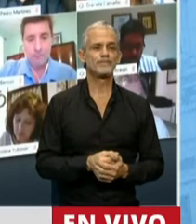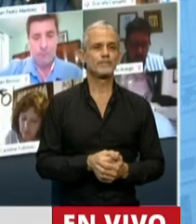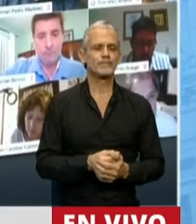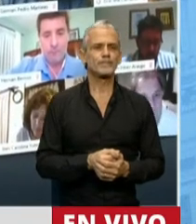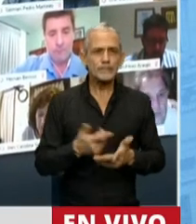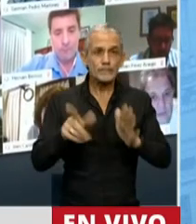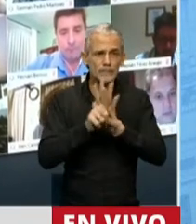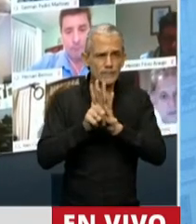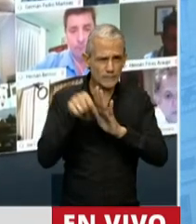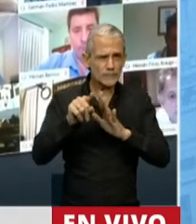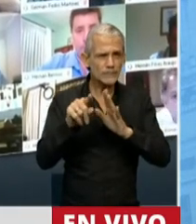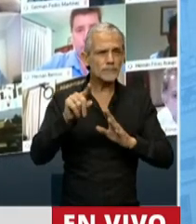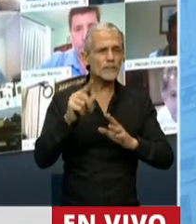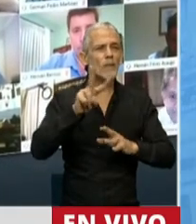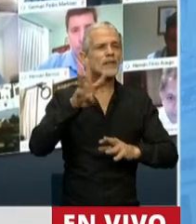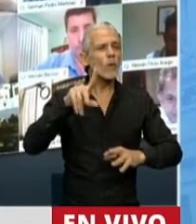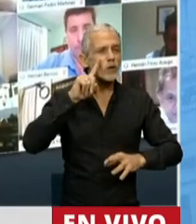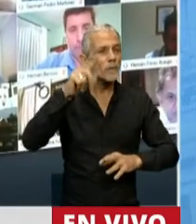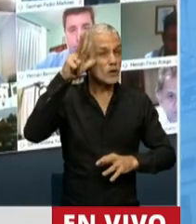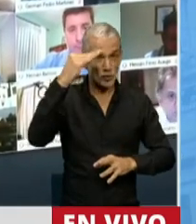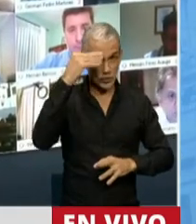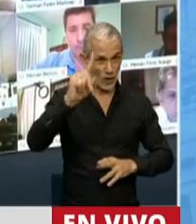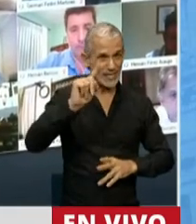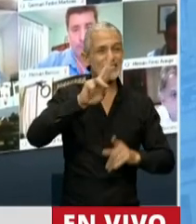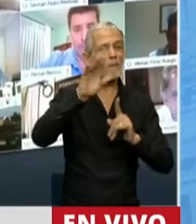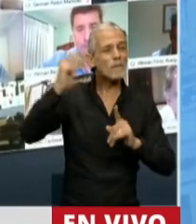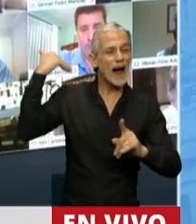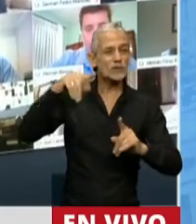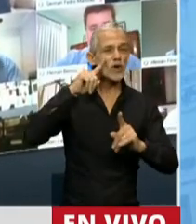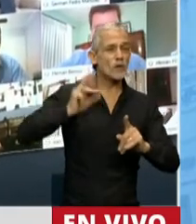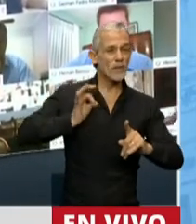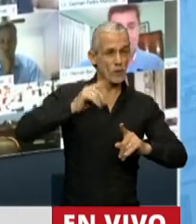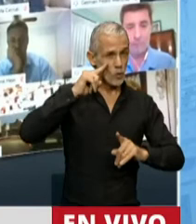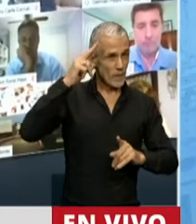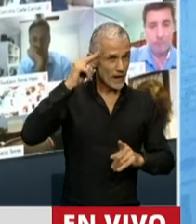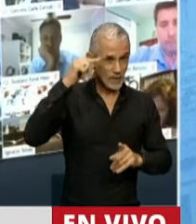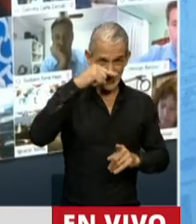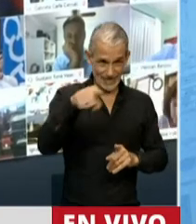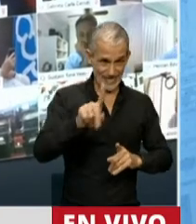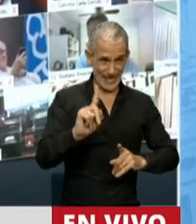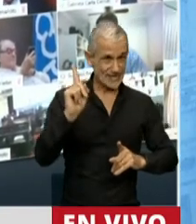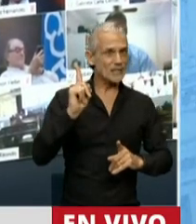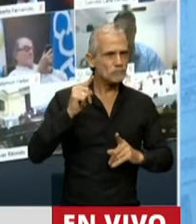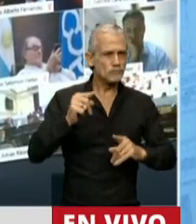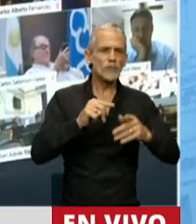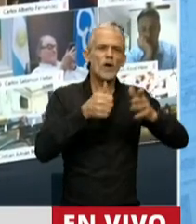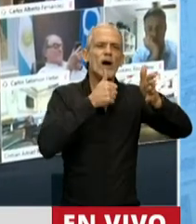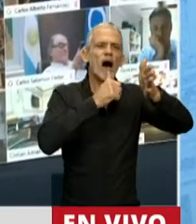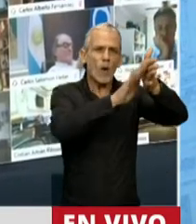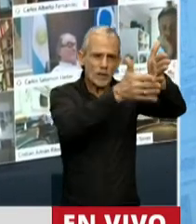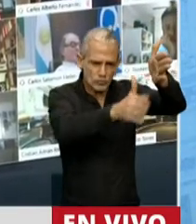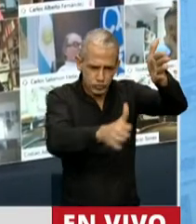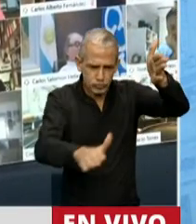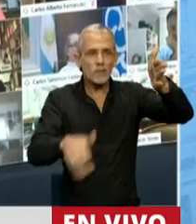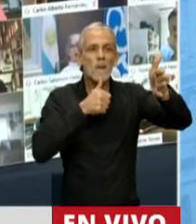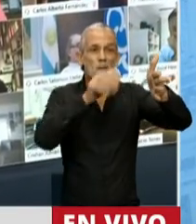Fue creada por la ley 24.815 en marzo de 1997. Una gran prolongación territorial